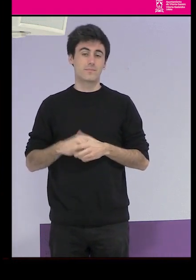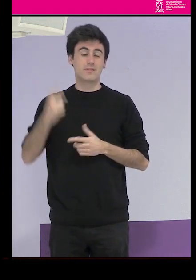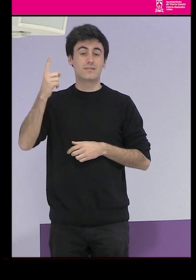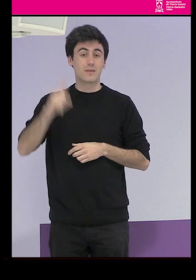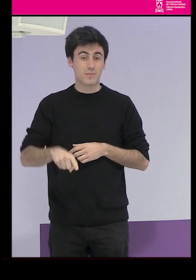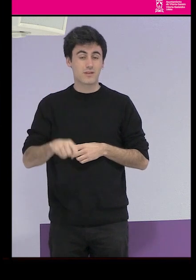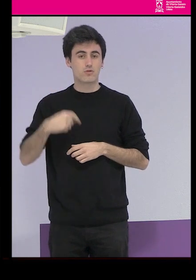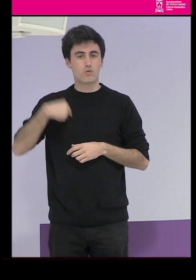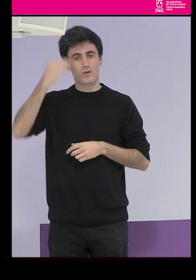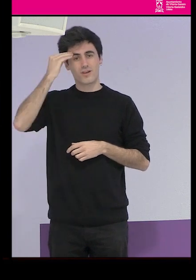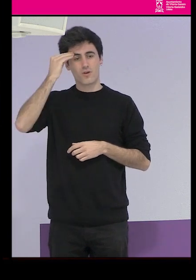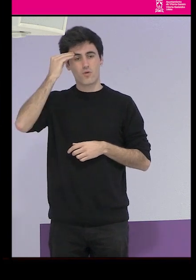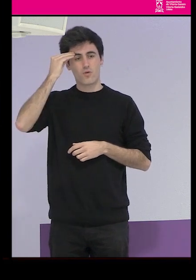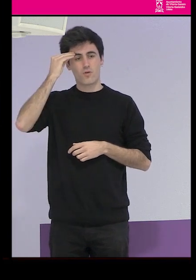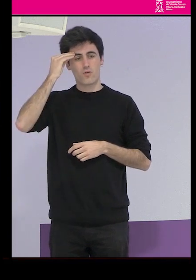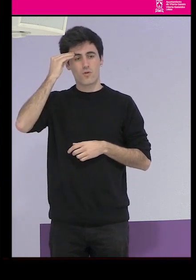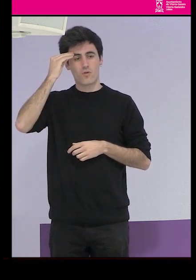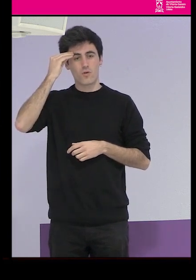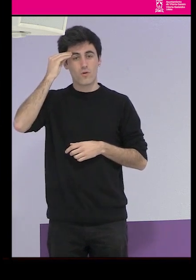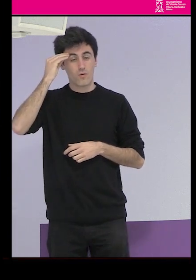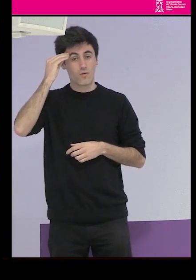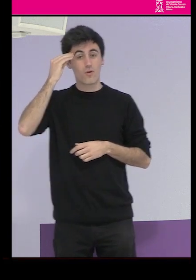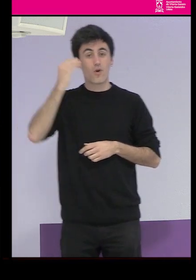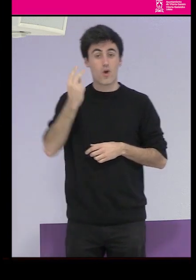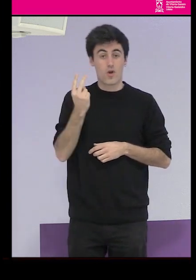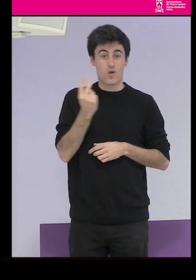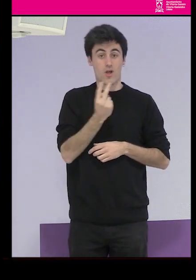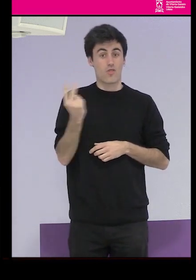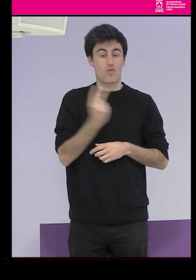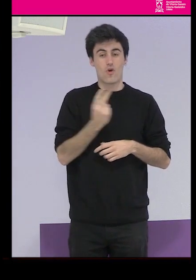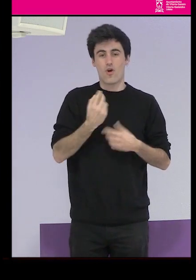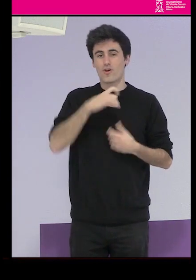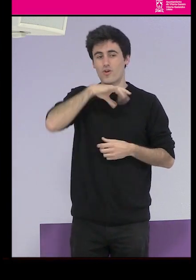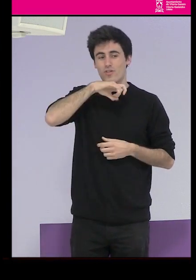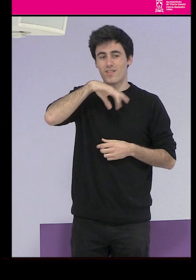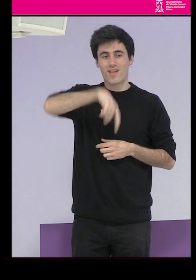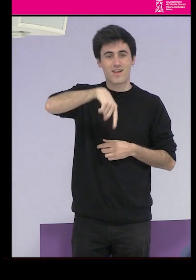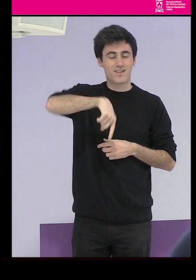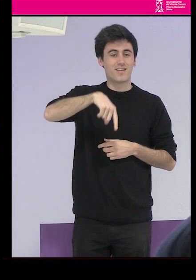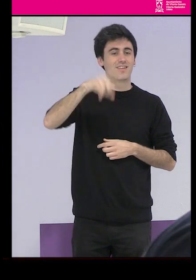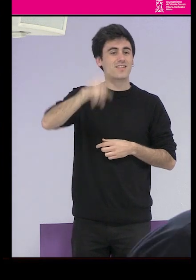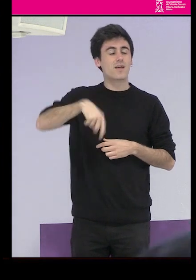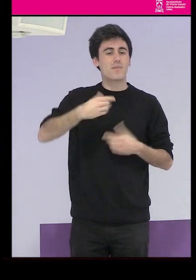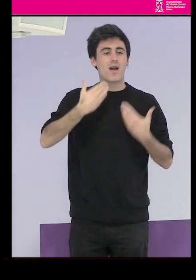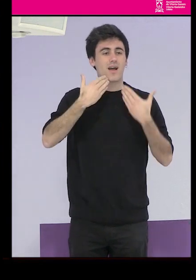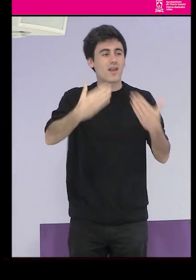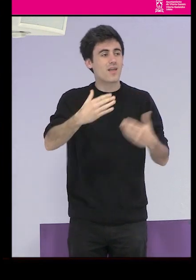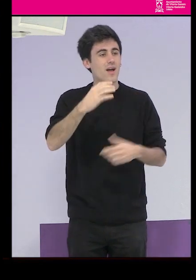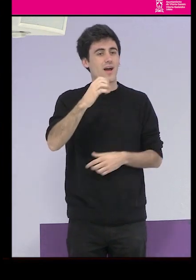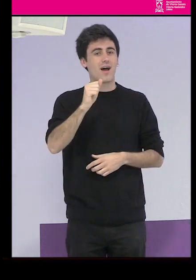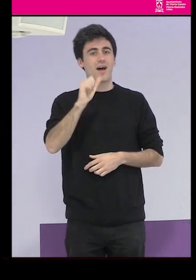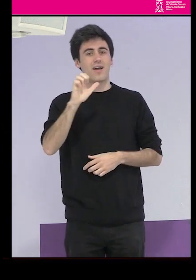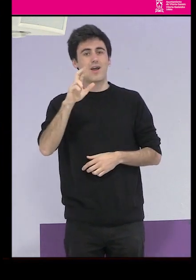yo creo que es mutuo lo contentas que estamos hoy aquí y agradecidas a ELO por haberlos